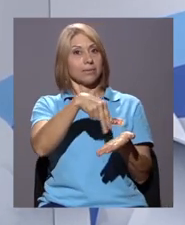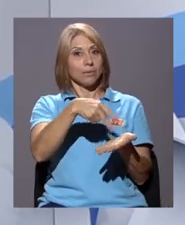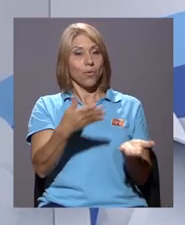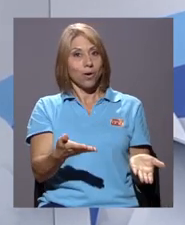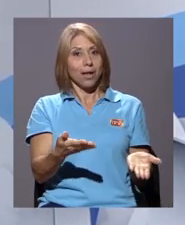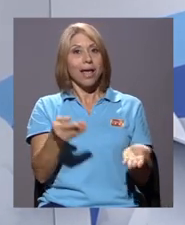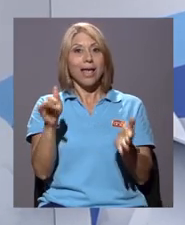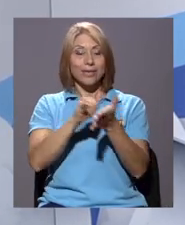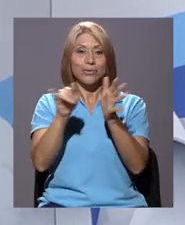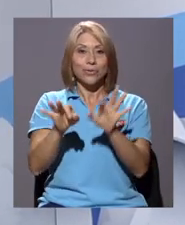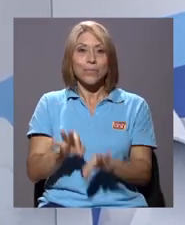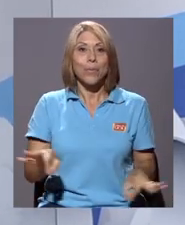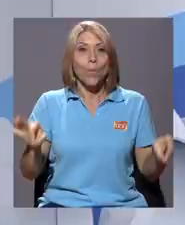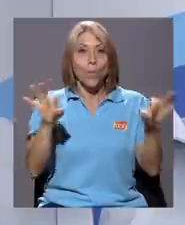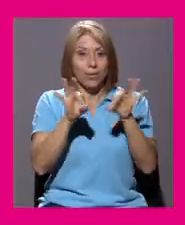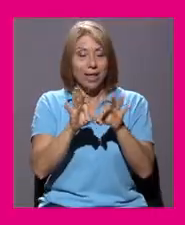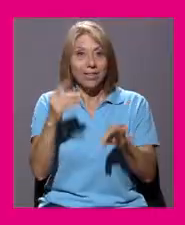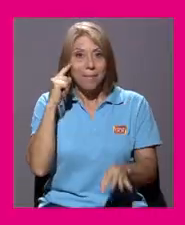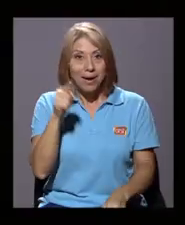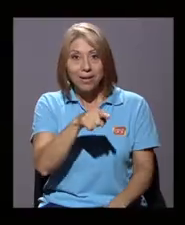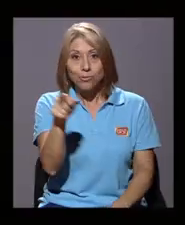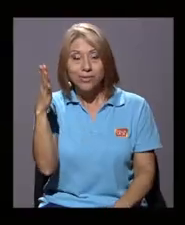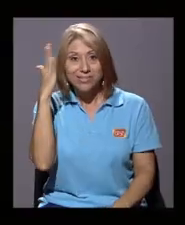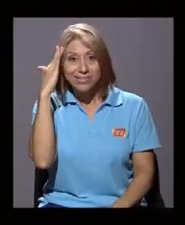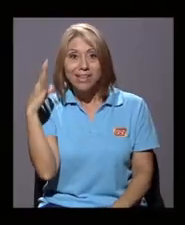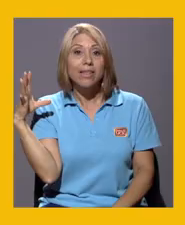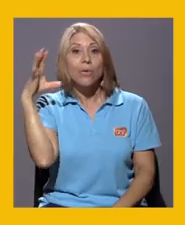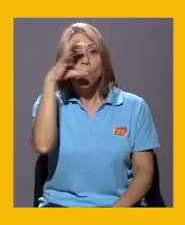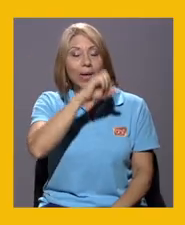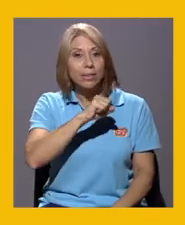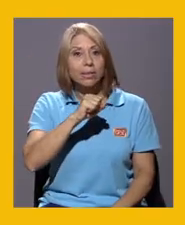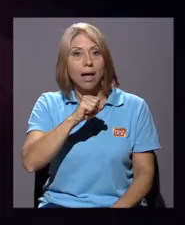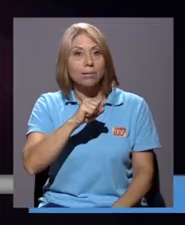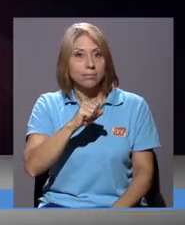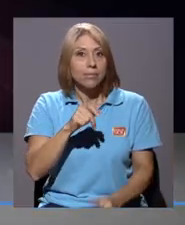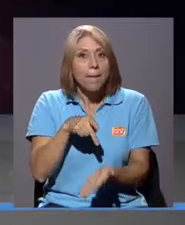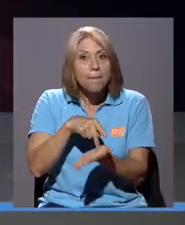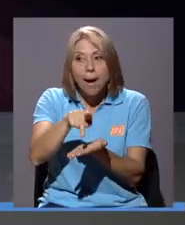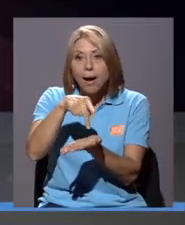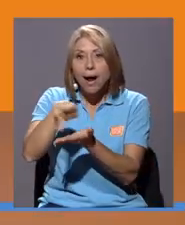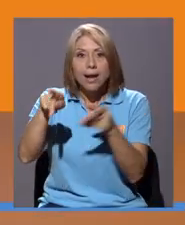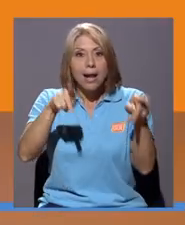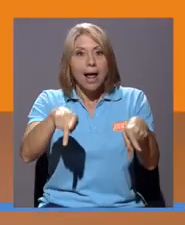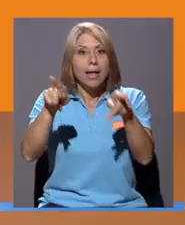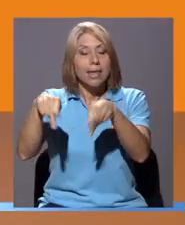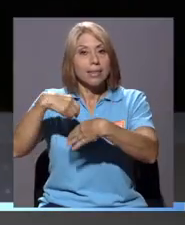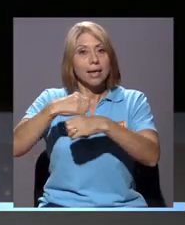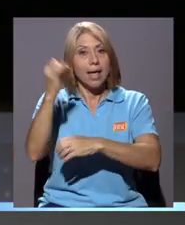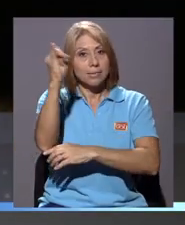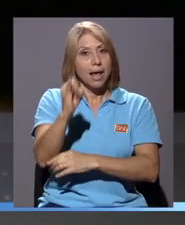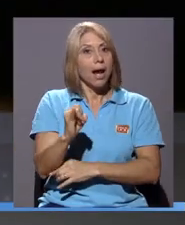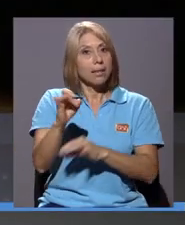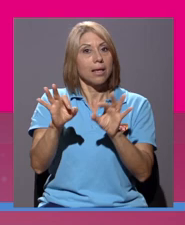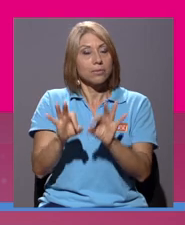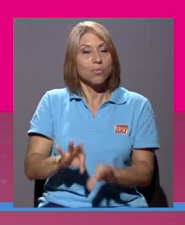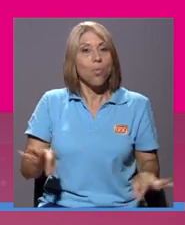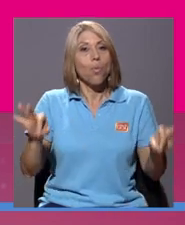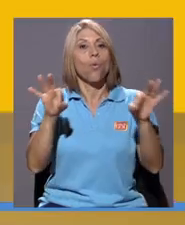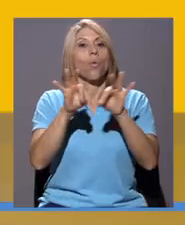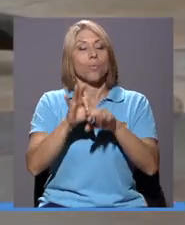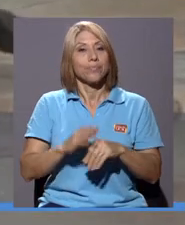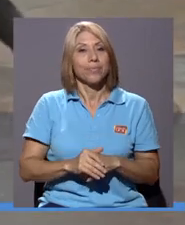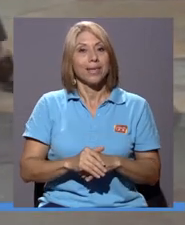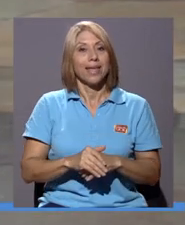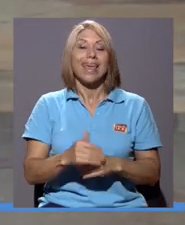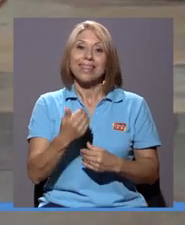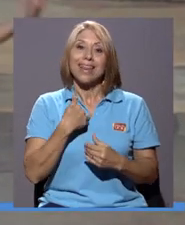visibilizar lo importante que es poder pagarle a la gente que hace arte. Y tenemos una